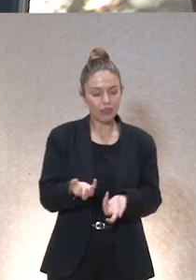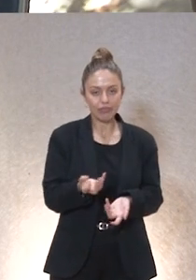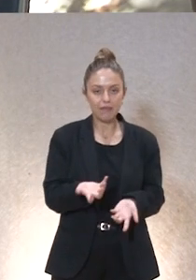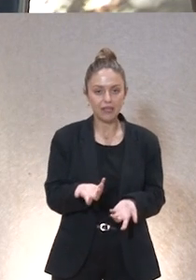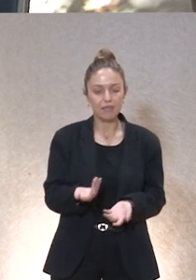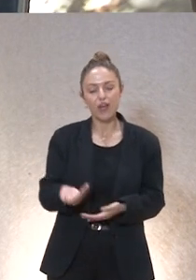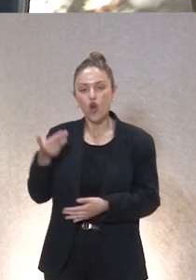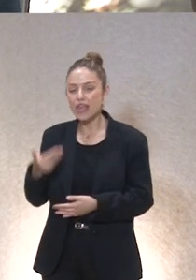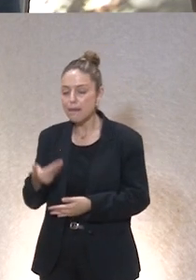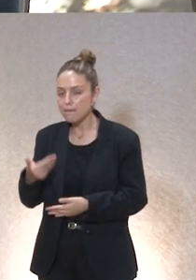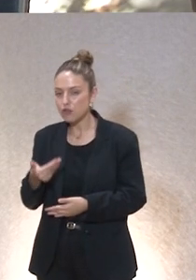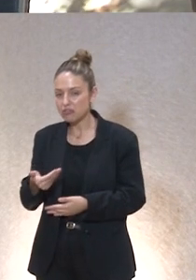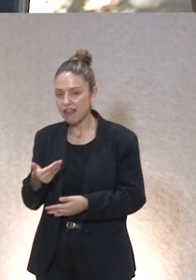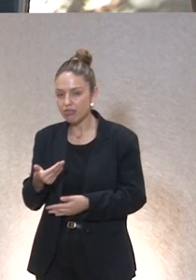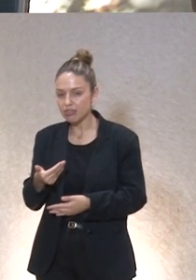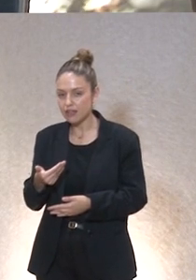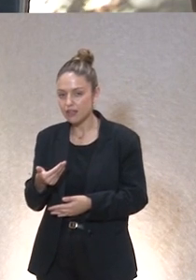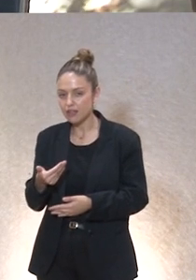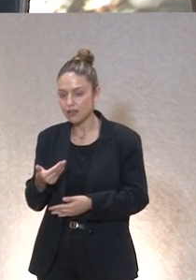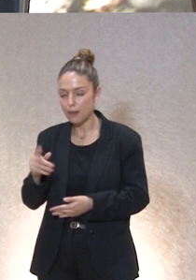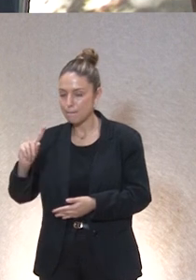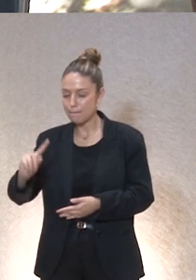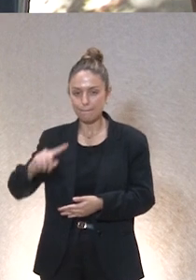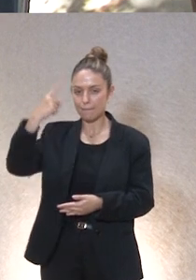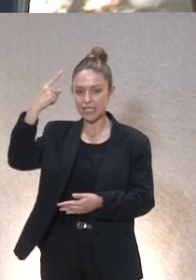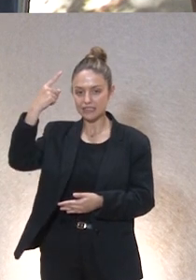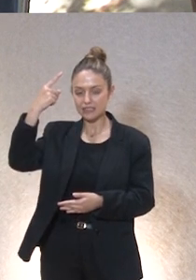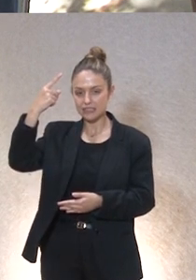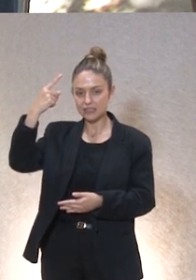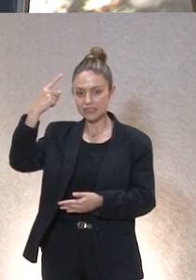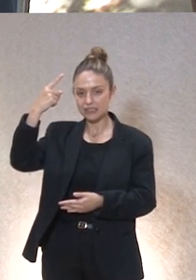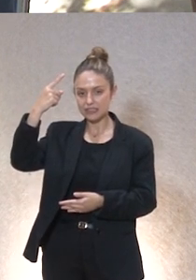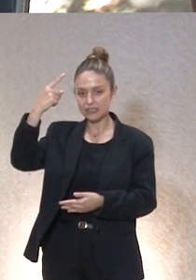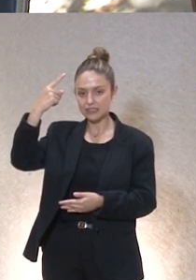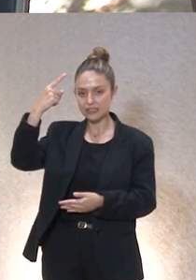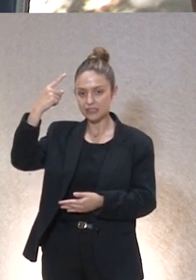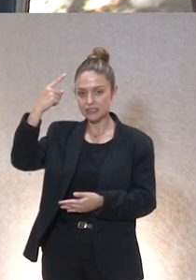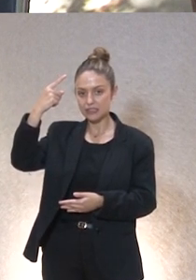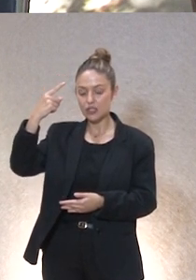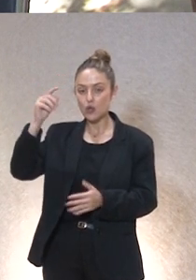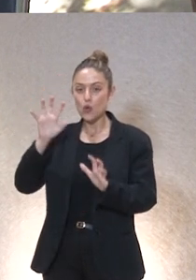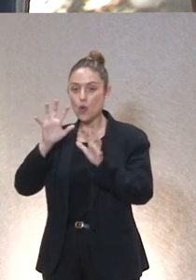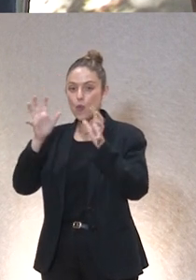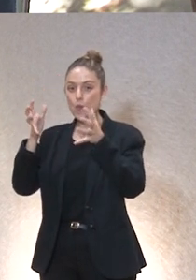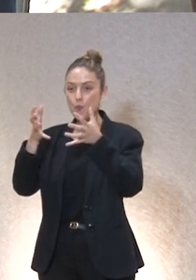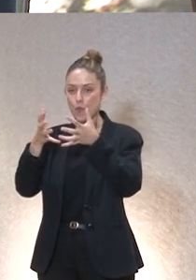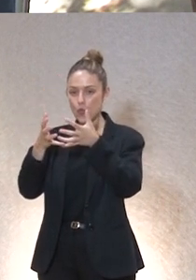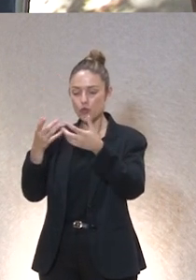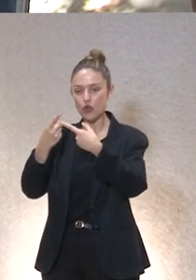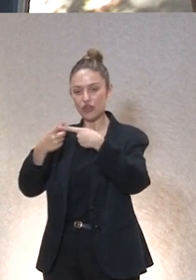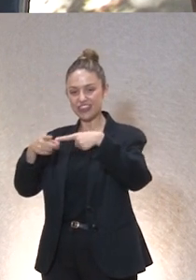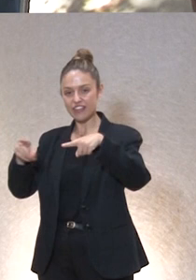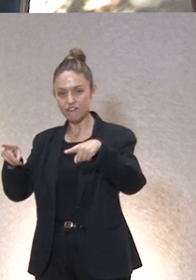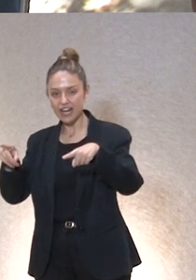más importante todavía y es ¿nos puede permitir soñar un mundo distinto esta inteligencia artificial?